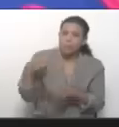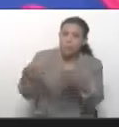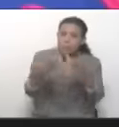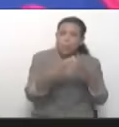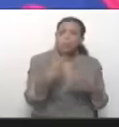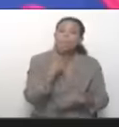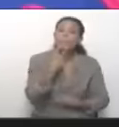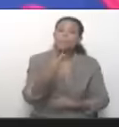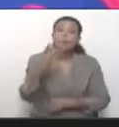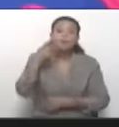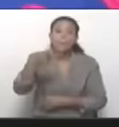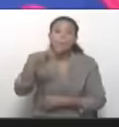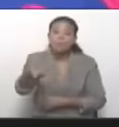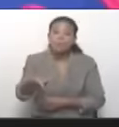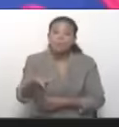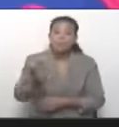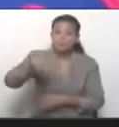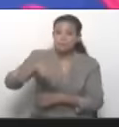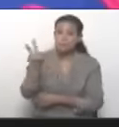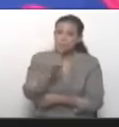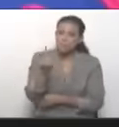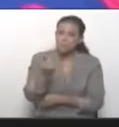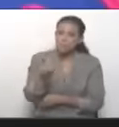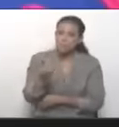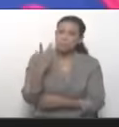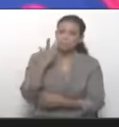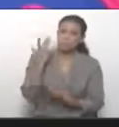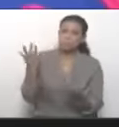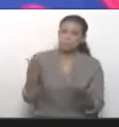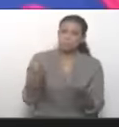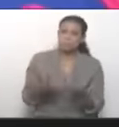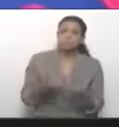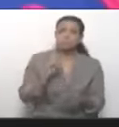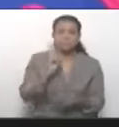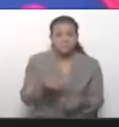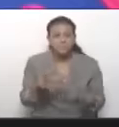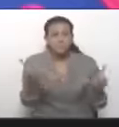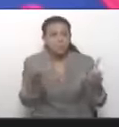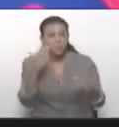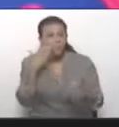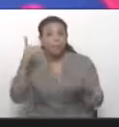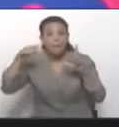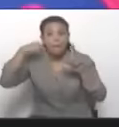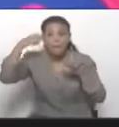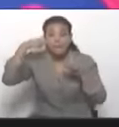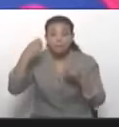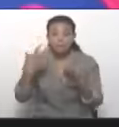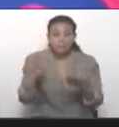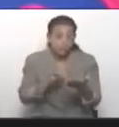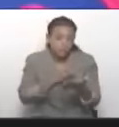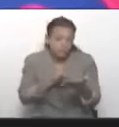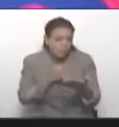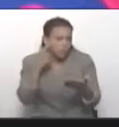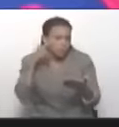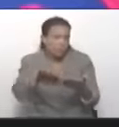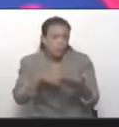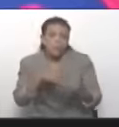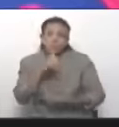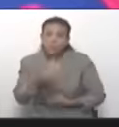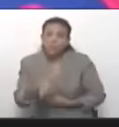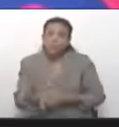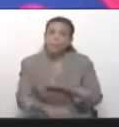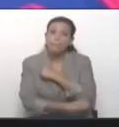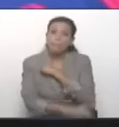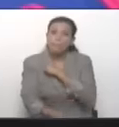voceros de la política venezolana. He estado viendo también videos de gente denunciando el